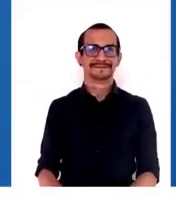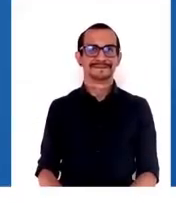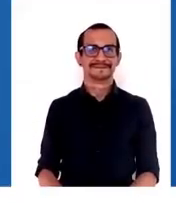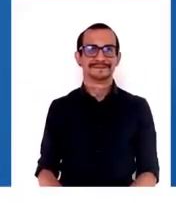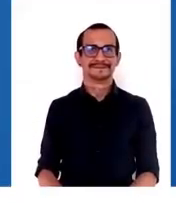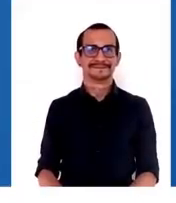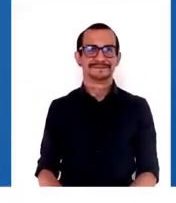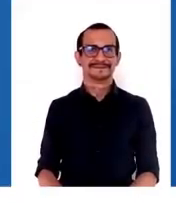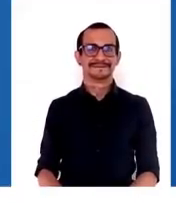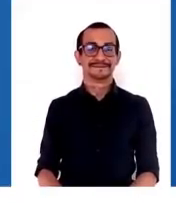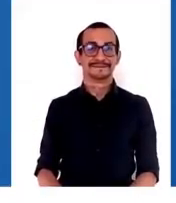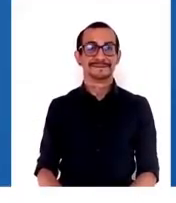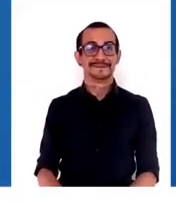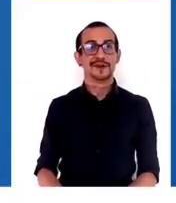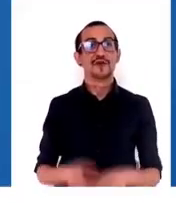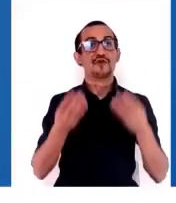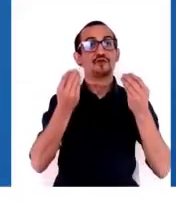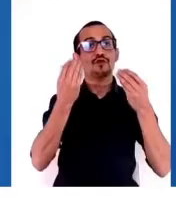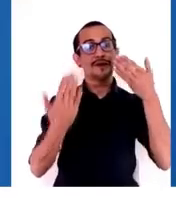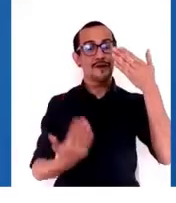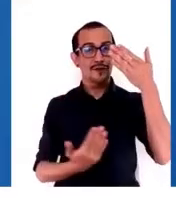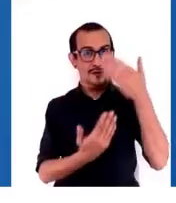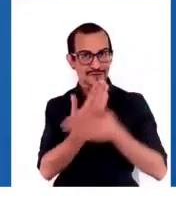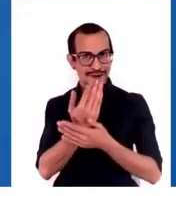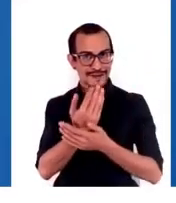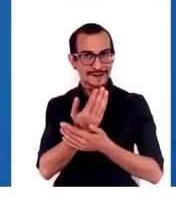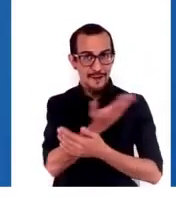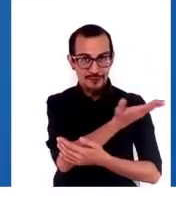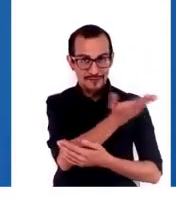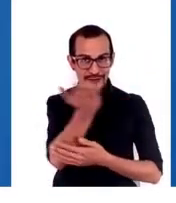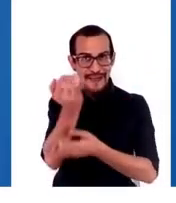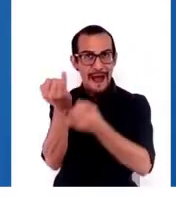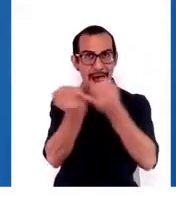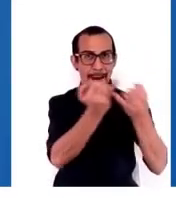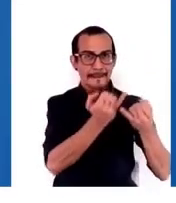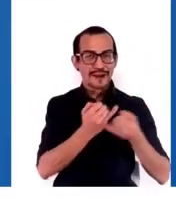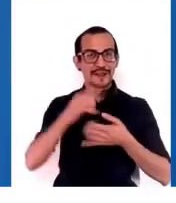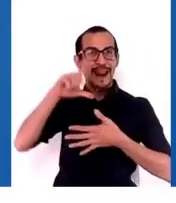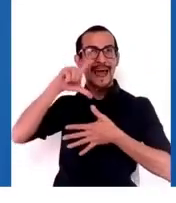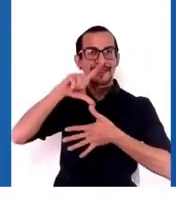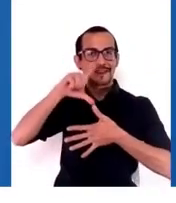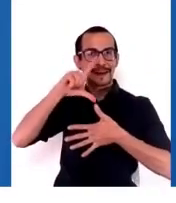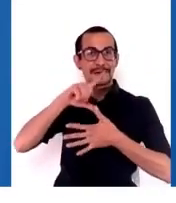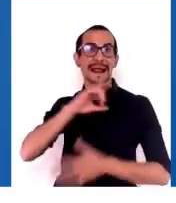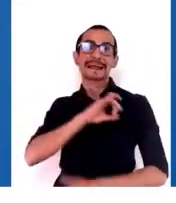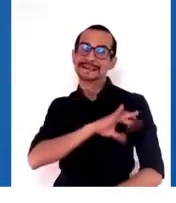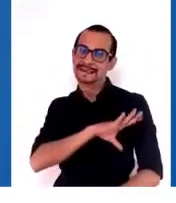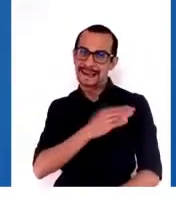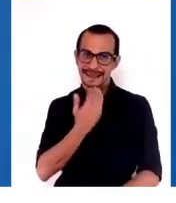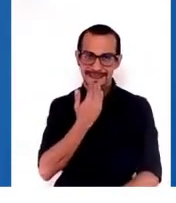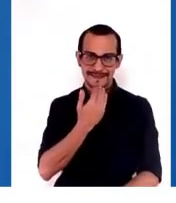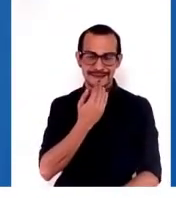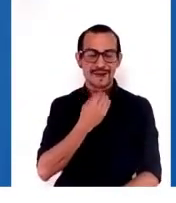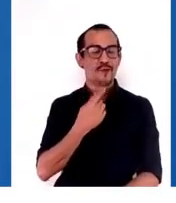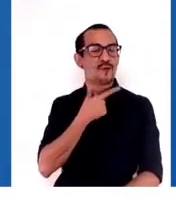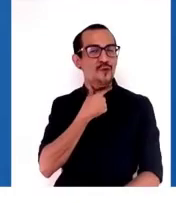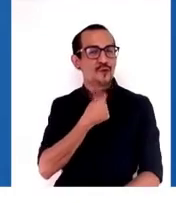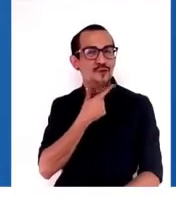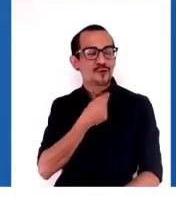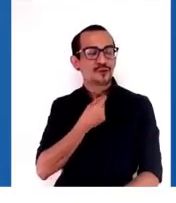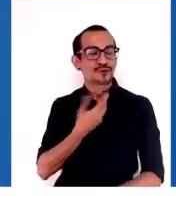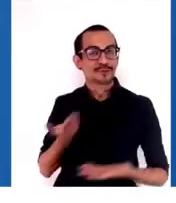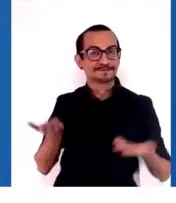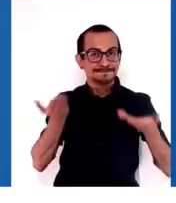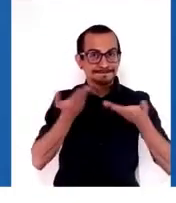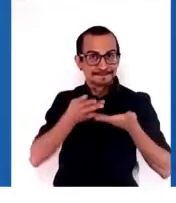Pues, muy buenos días a los amigos en Latinoamérica y en Chile. Es un placer de verdad estar con